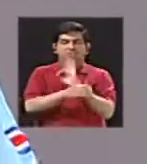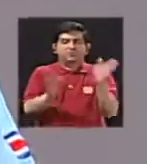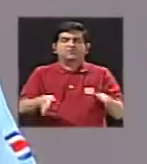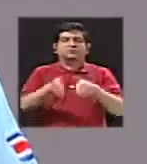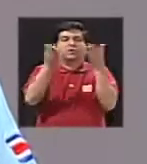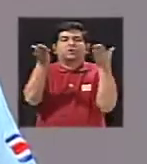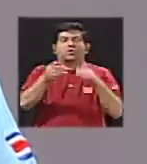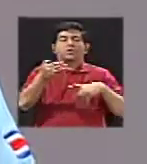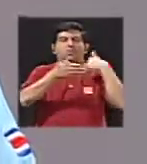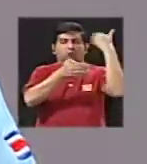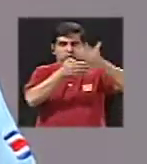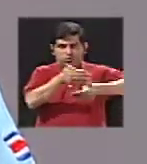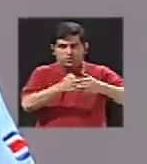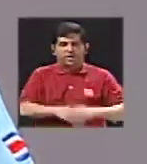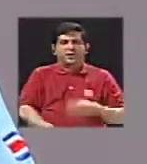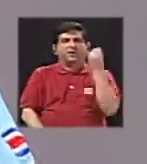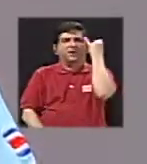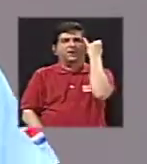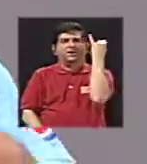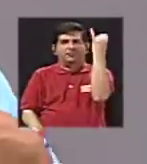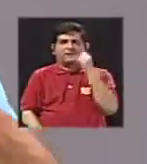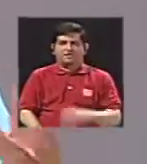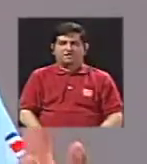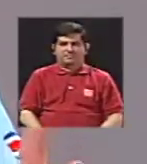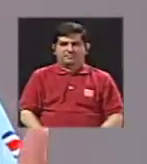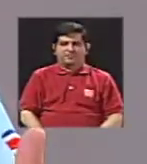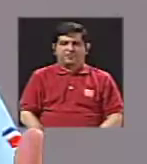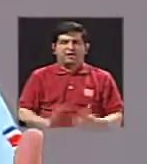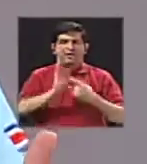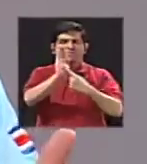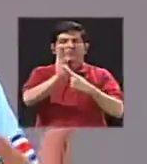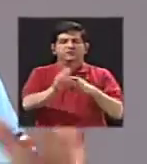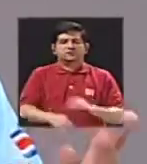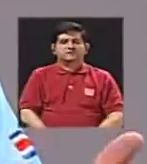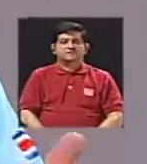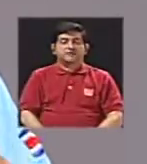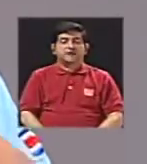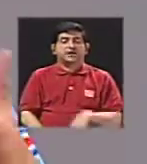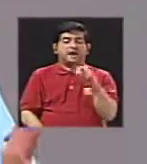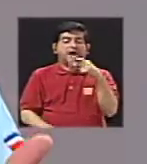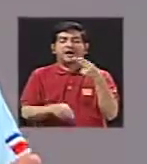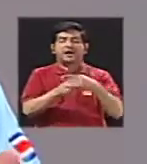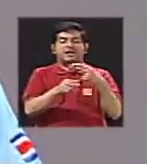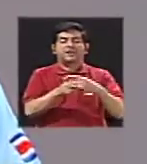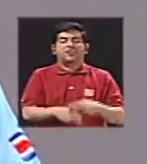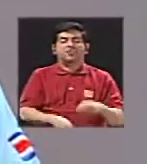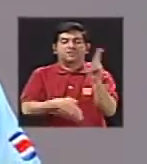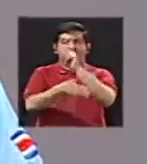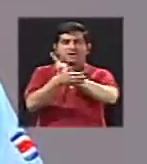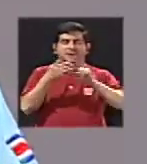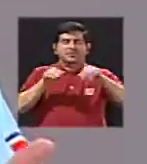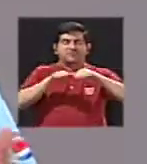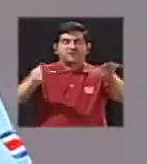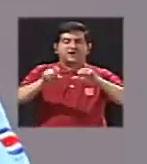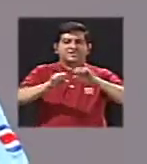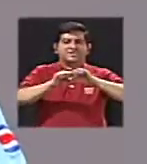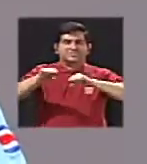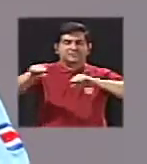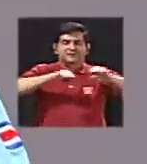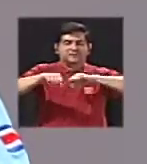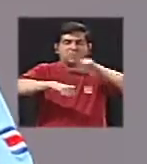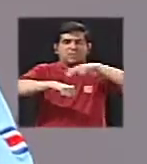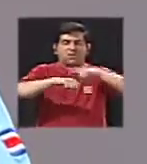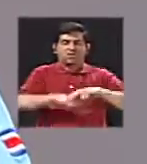y luego pues la idea es mostrar el nombre de la universidad de la red sismológica nacional en publicaciones